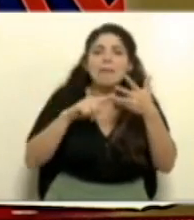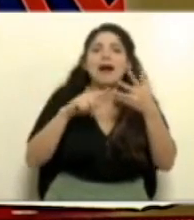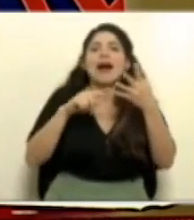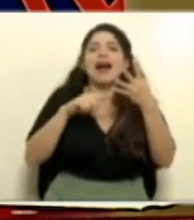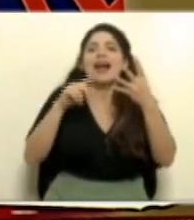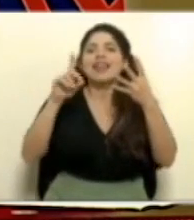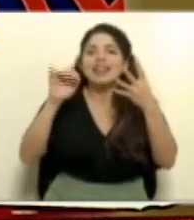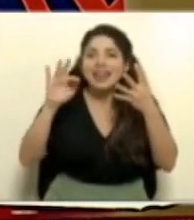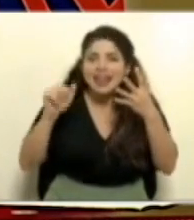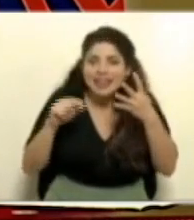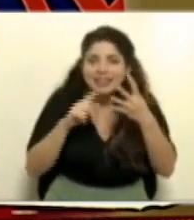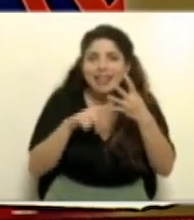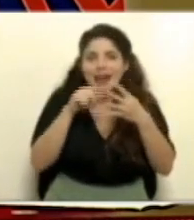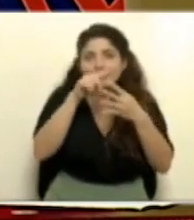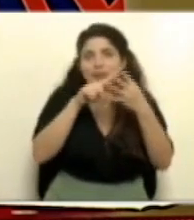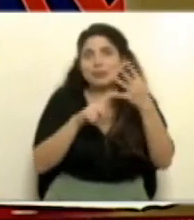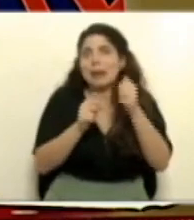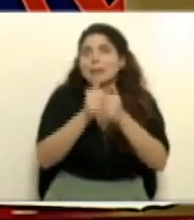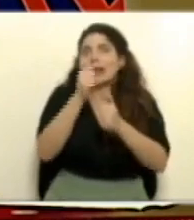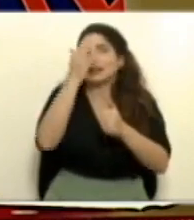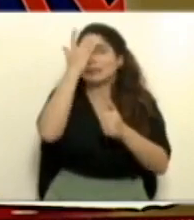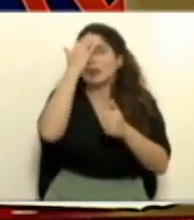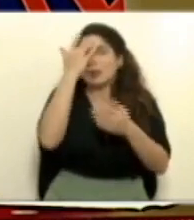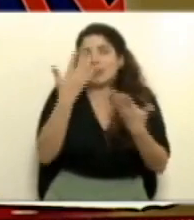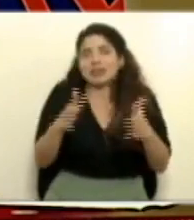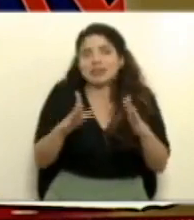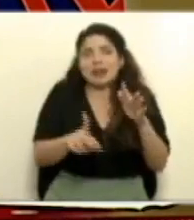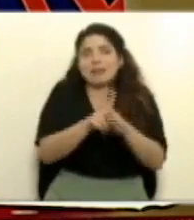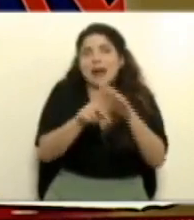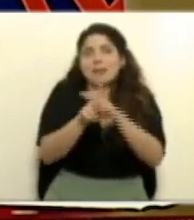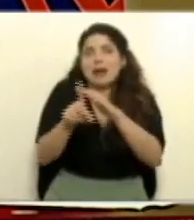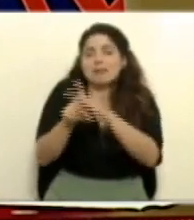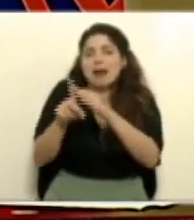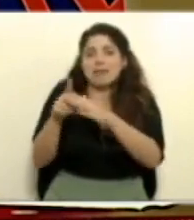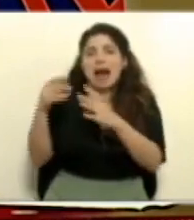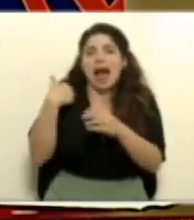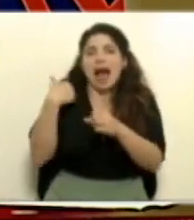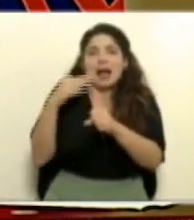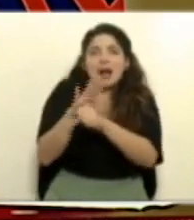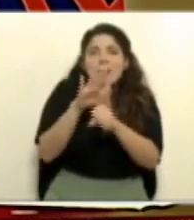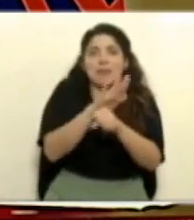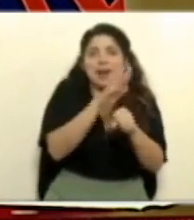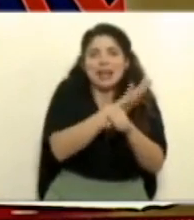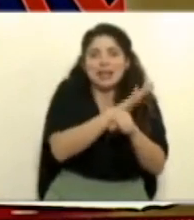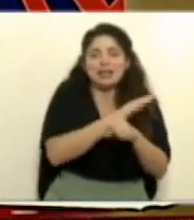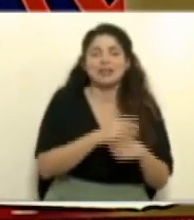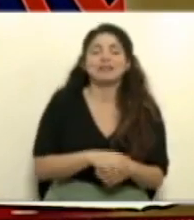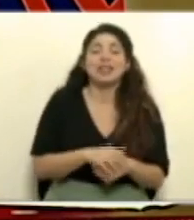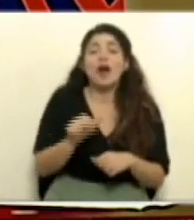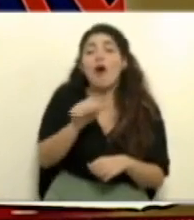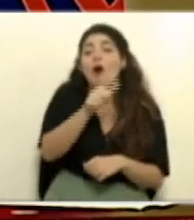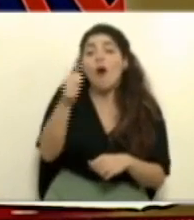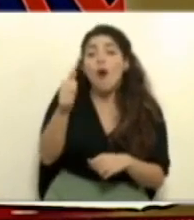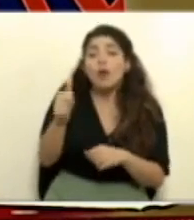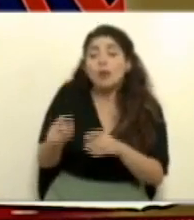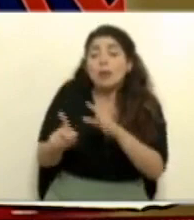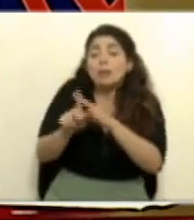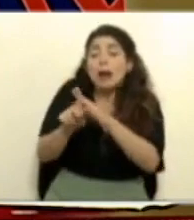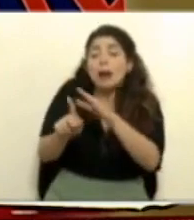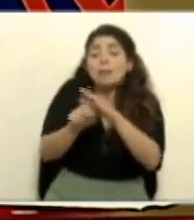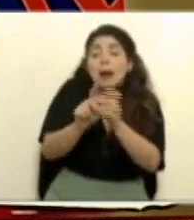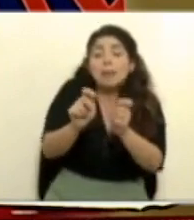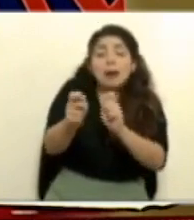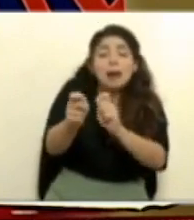también, ya tenemos las más preocupantes, valga así decirlo. Dentro de la otra cantidad de linajes que va apareciendo,